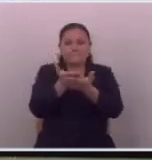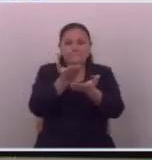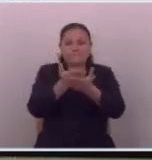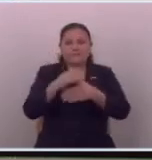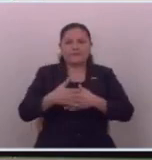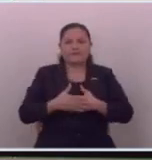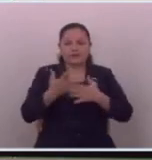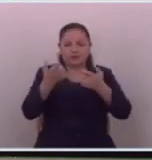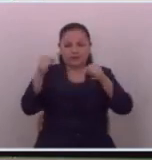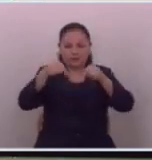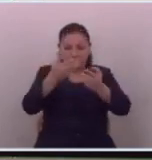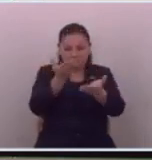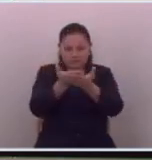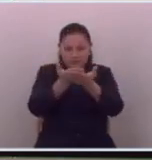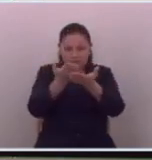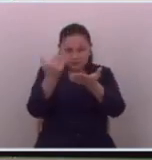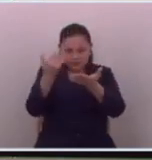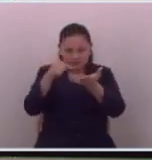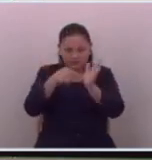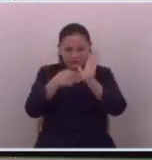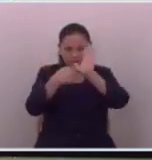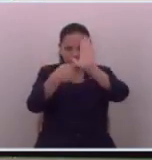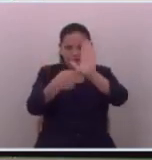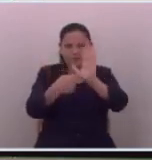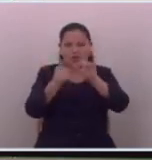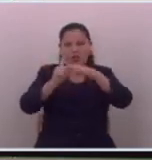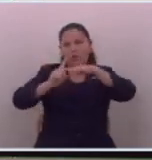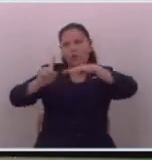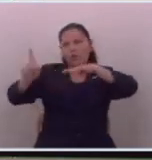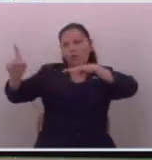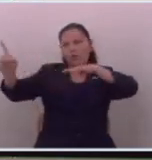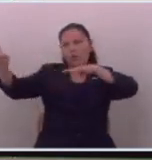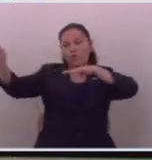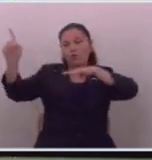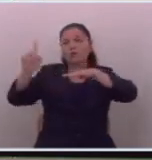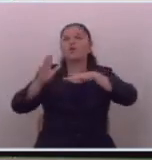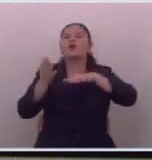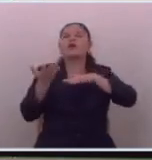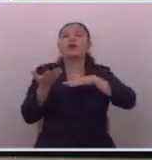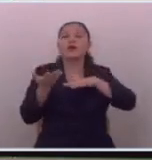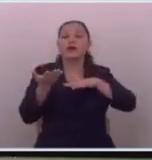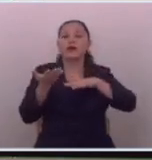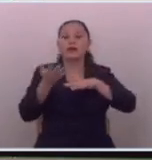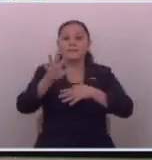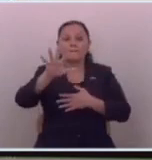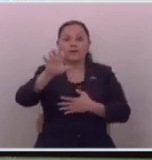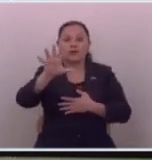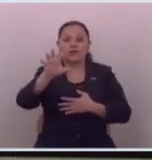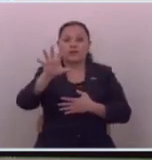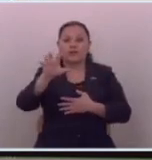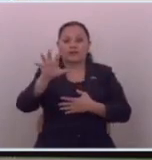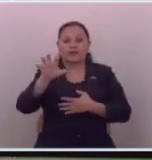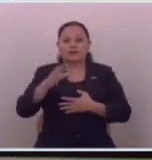y quiere que se lo compruebe andan huyendo ¿sabe por qué? por ladrones